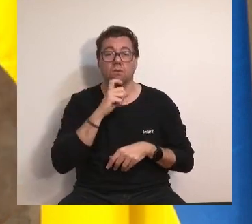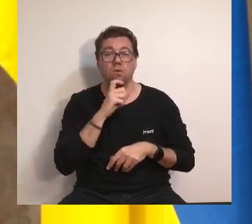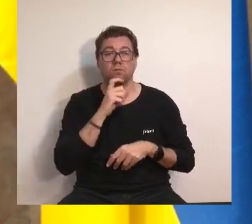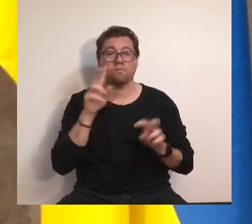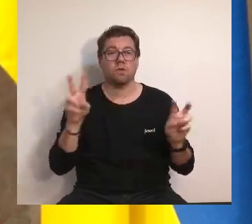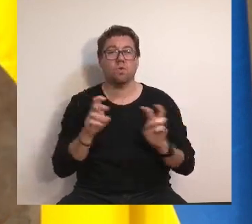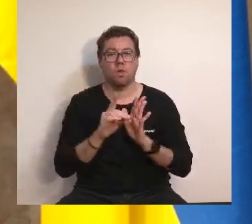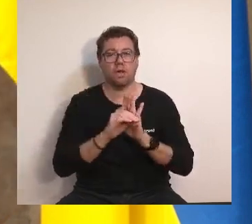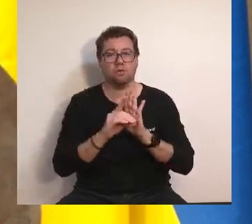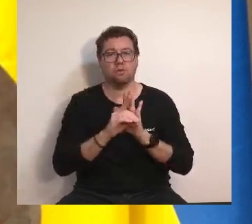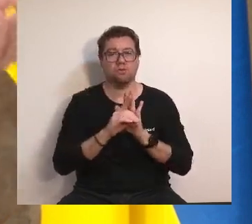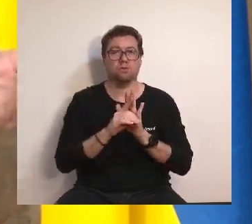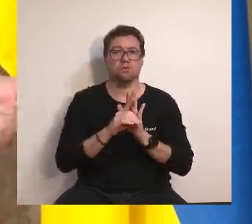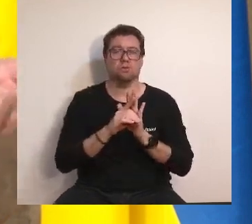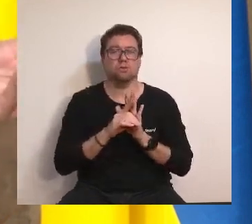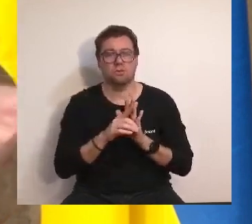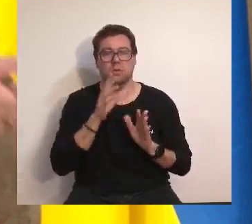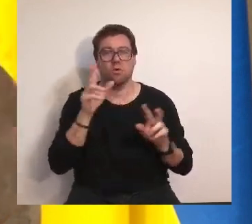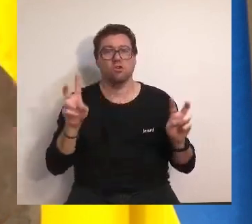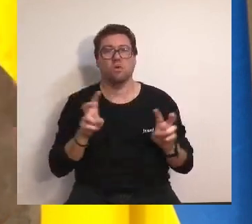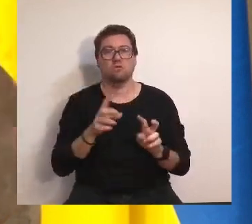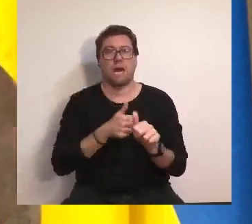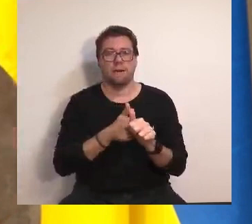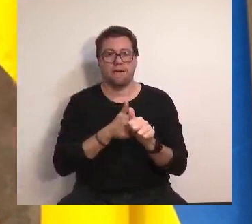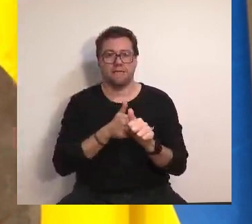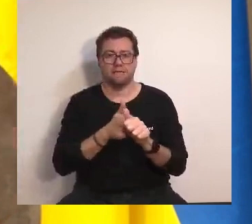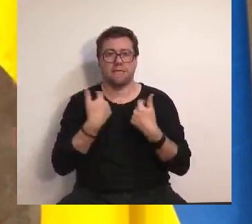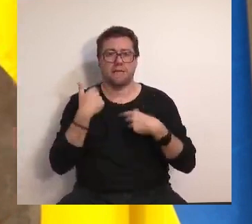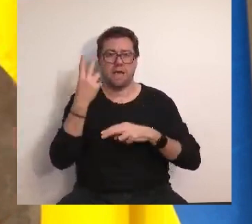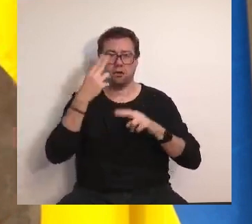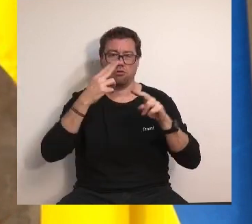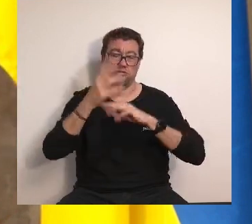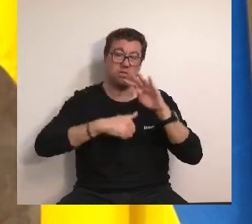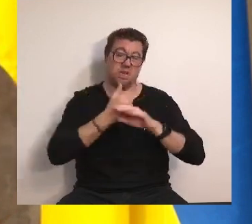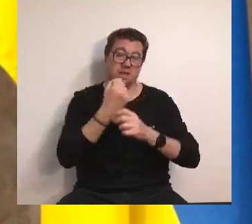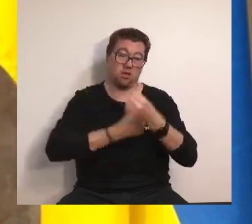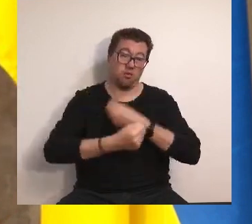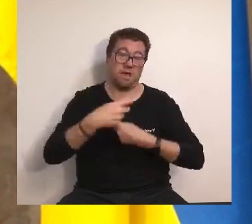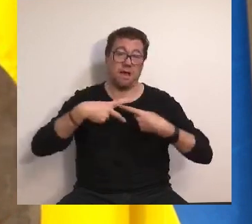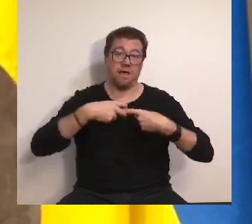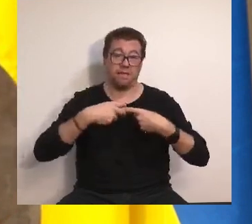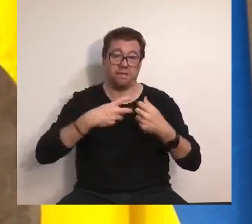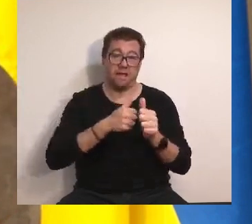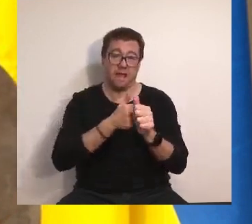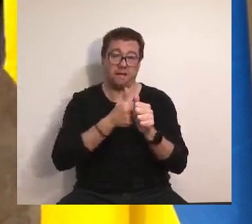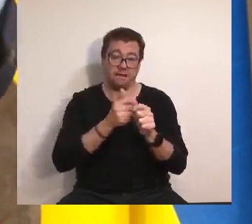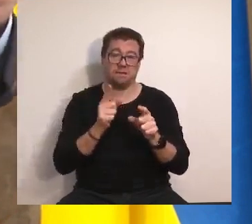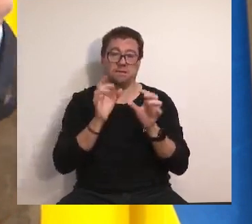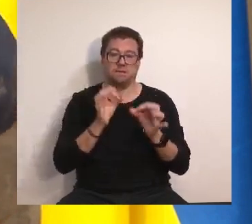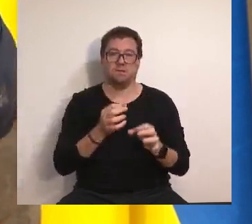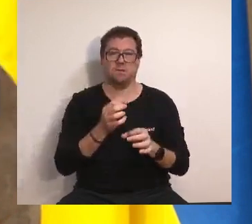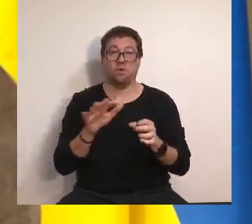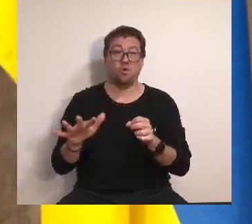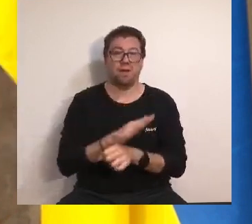decreto, con los nuevos avales que ya última la Consejería de Economía y Hacienda, que cubrirán el 100%